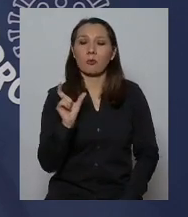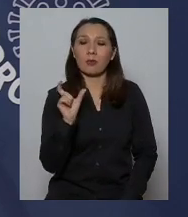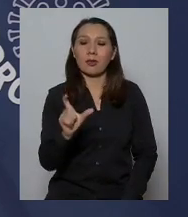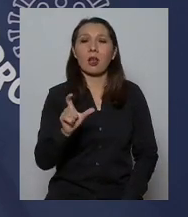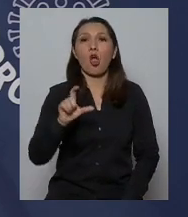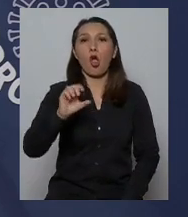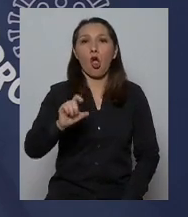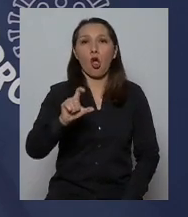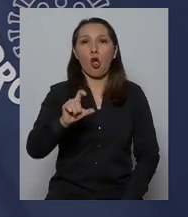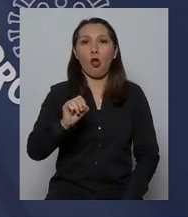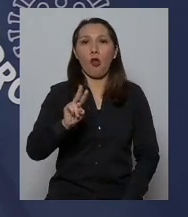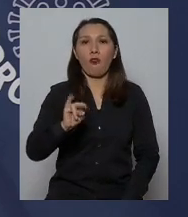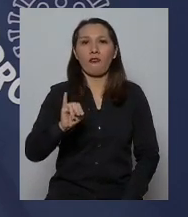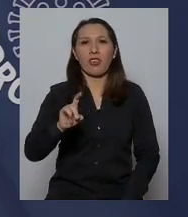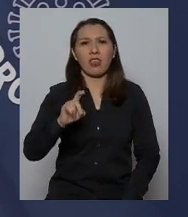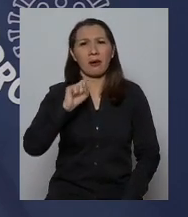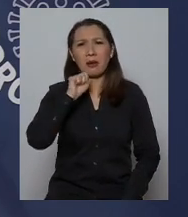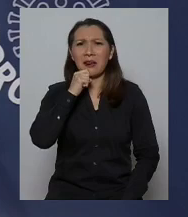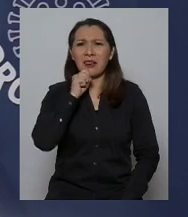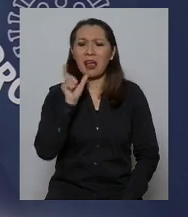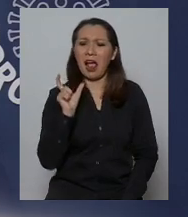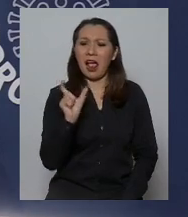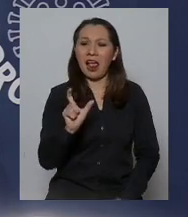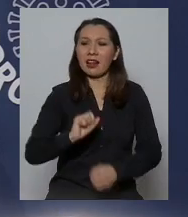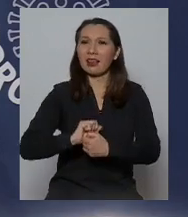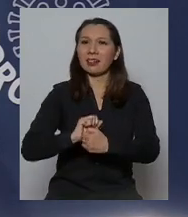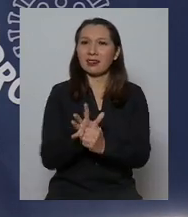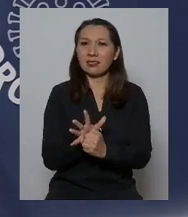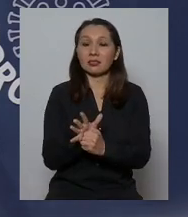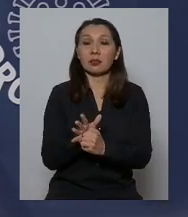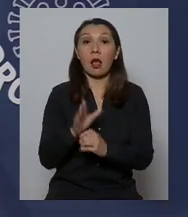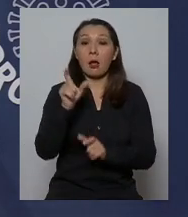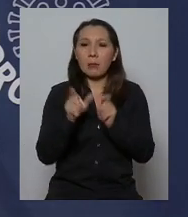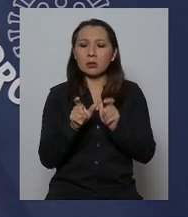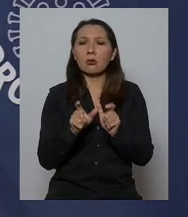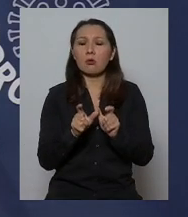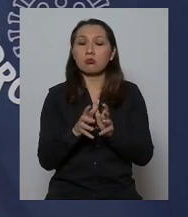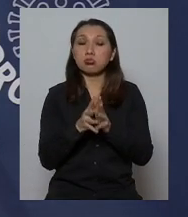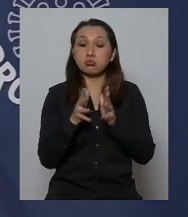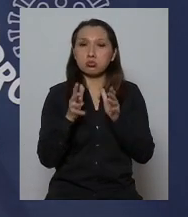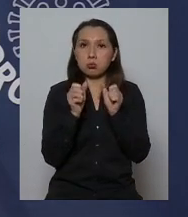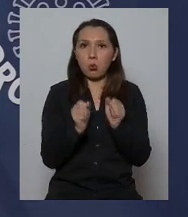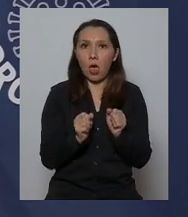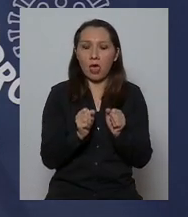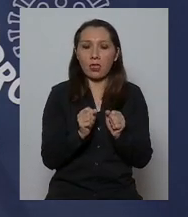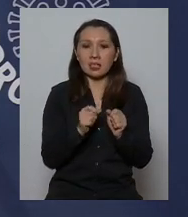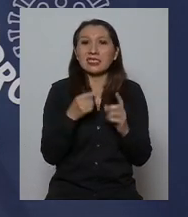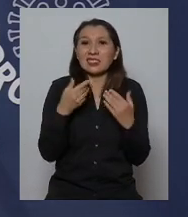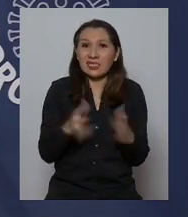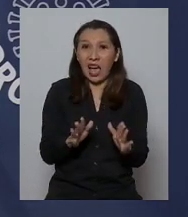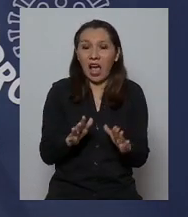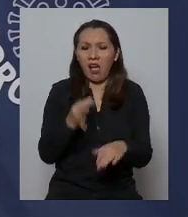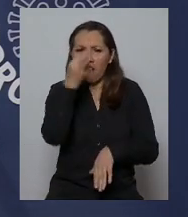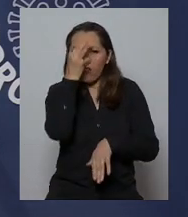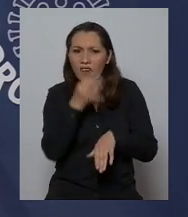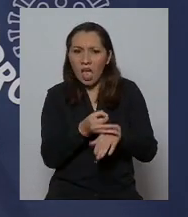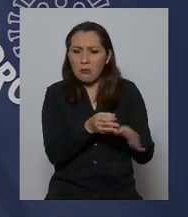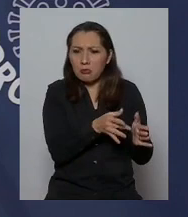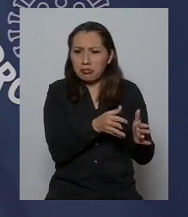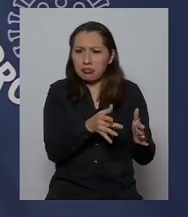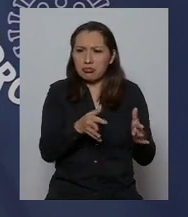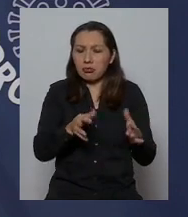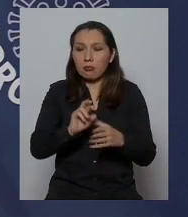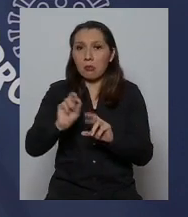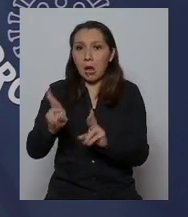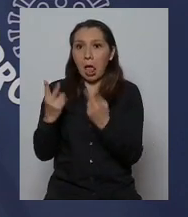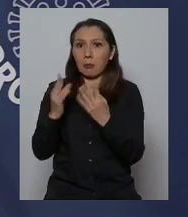COVID? Insisto, a aquellas personas que con altísima probabilidad han cursado la infección, se han recuperado